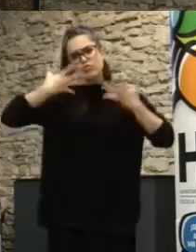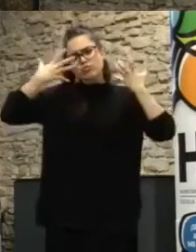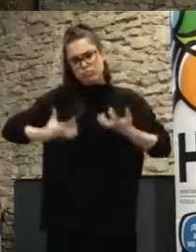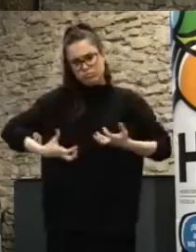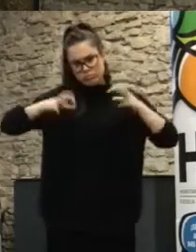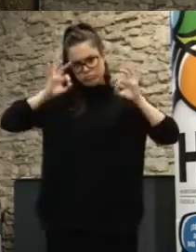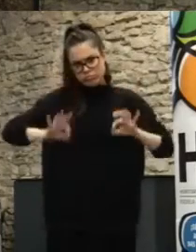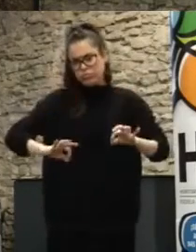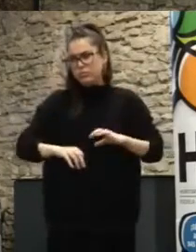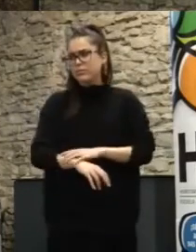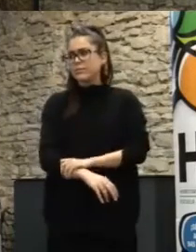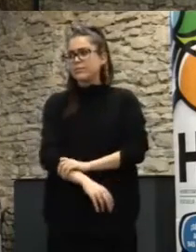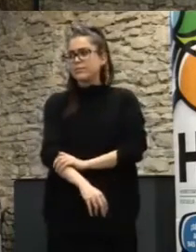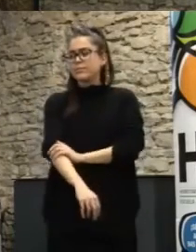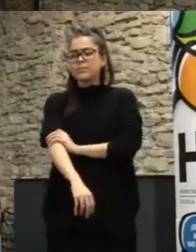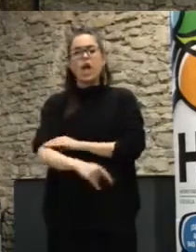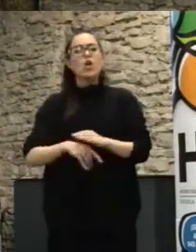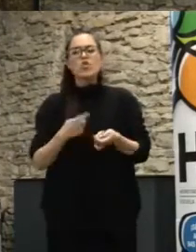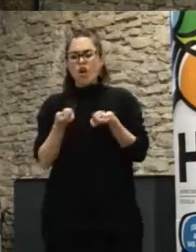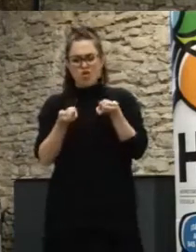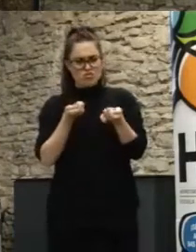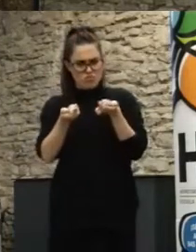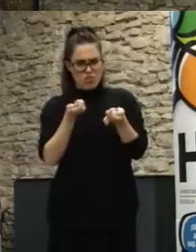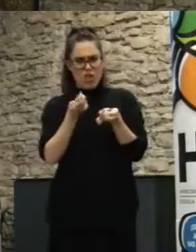y muy controlado desde el principio ¿no?